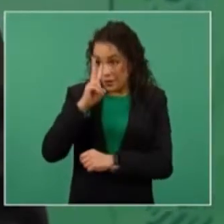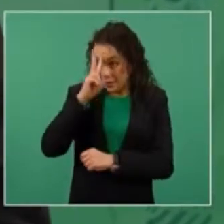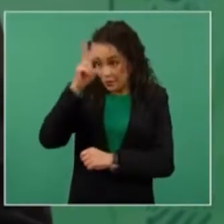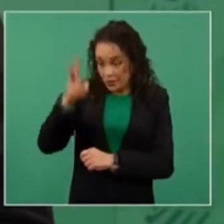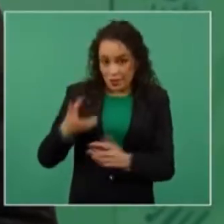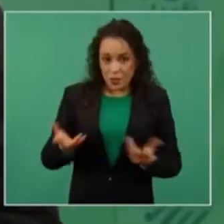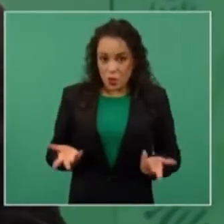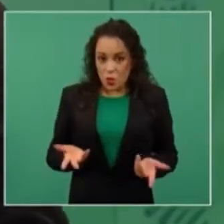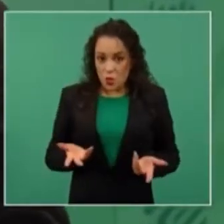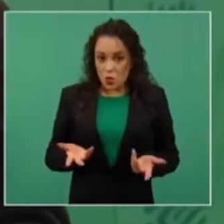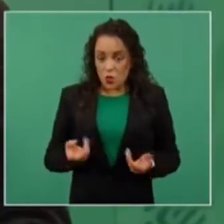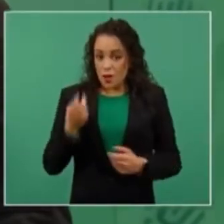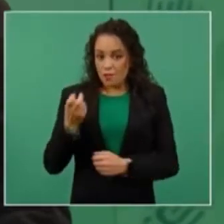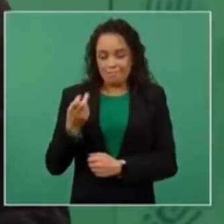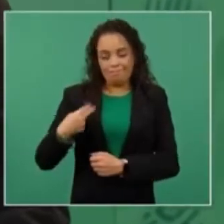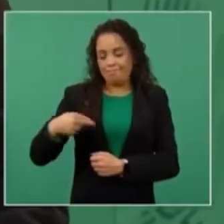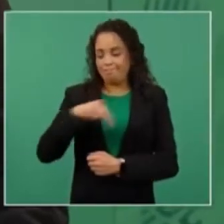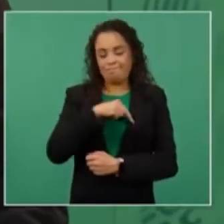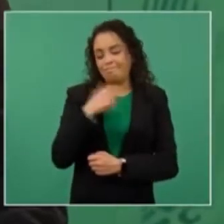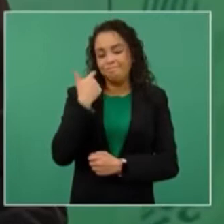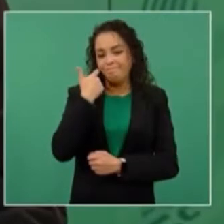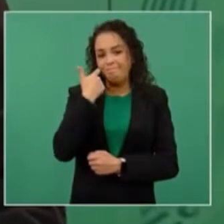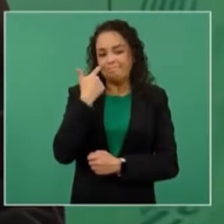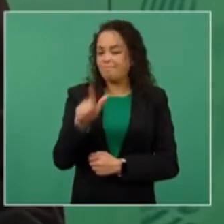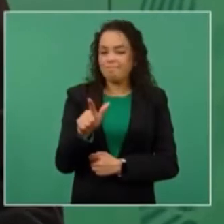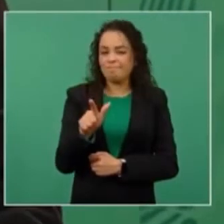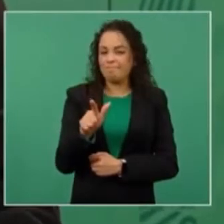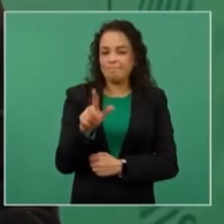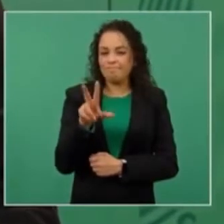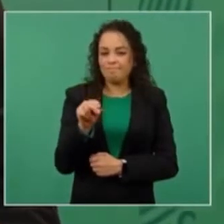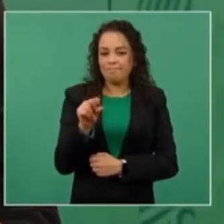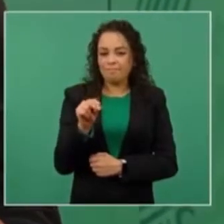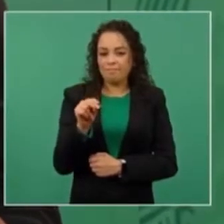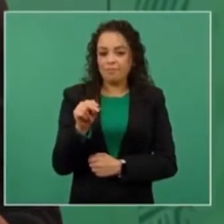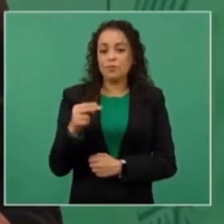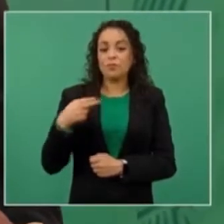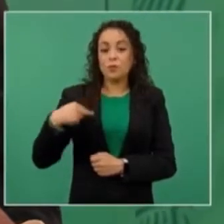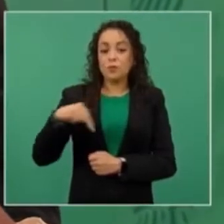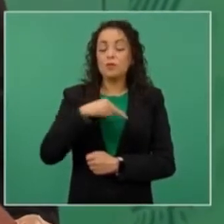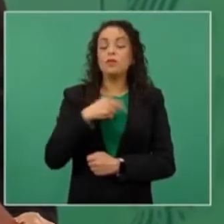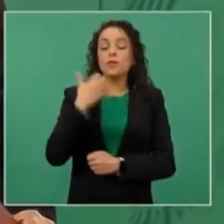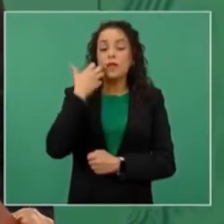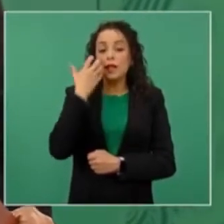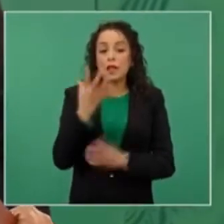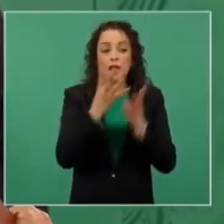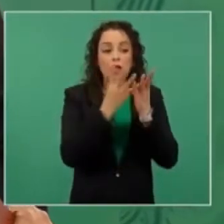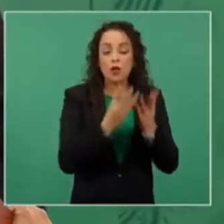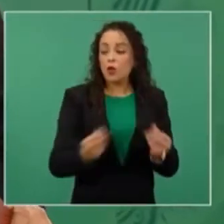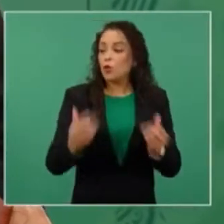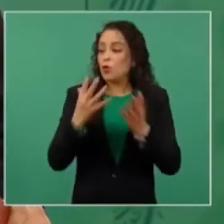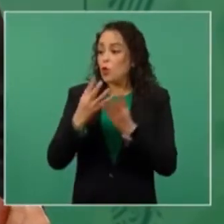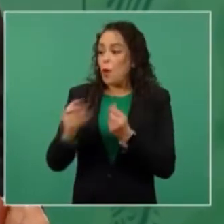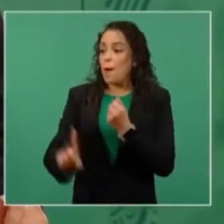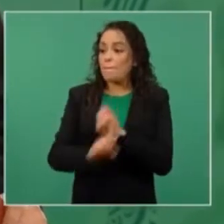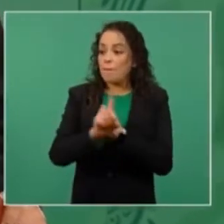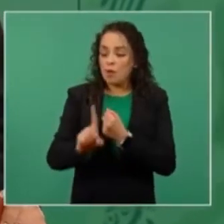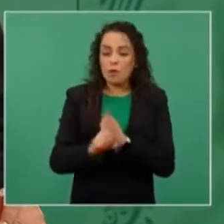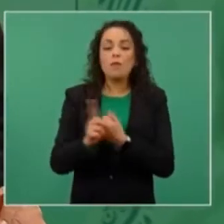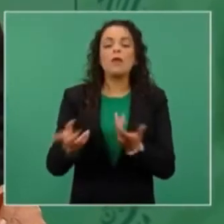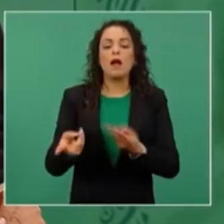Nosotros no queremos eso, nosotros queremos conseguir la paz con justicia.